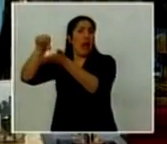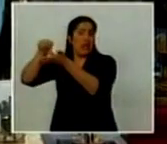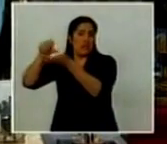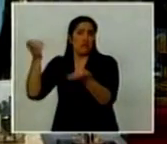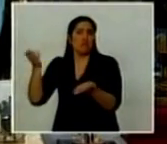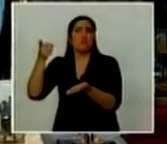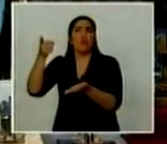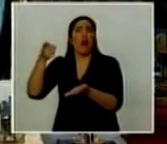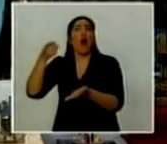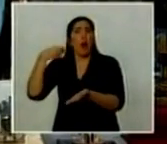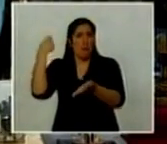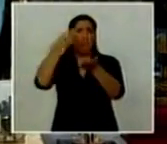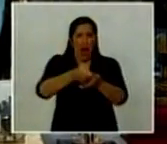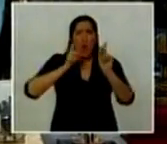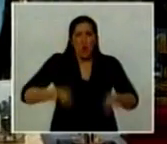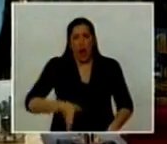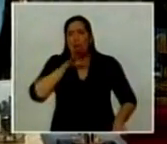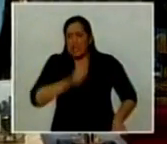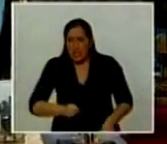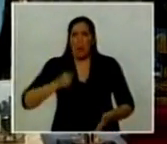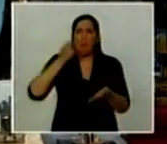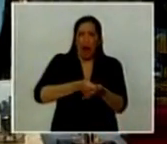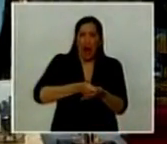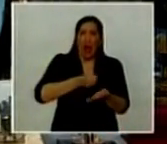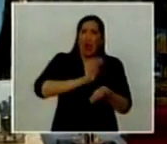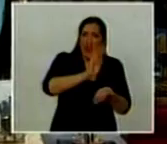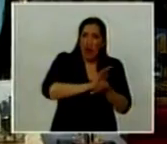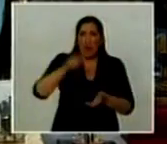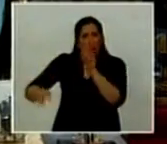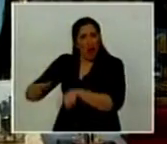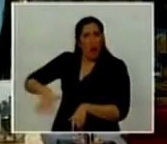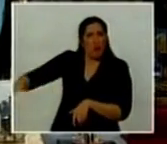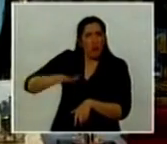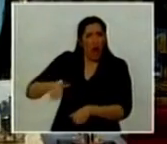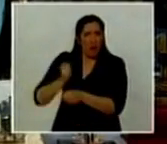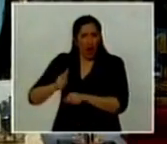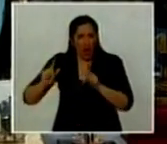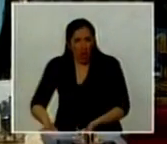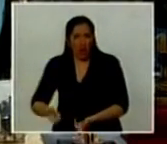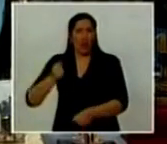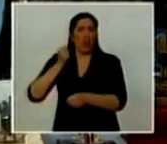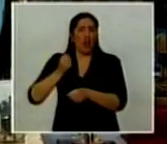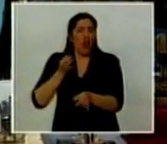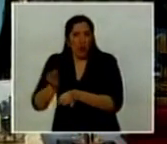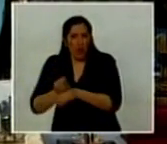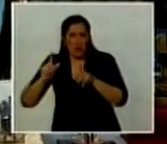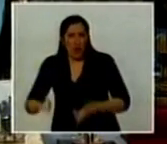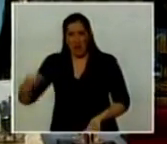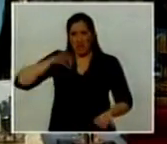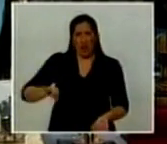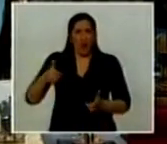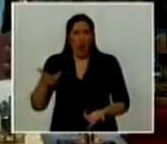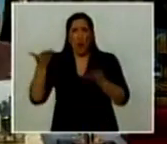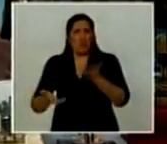deuda a costa de que su gente quede sin trabajo, sin educación, sin salud, sin salario, sin